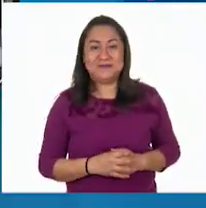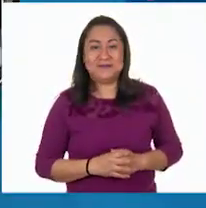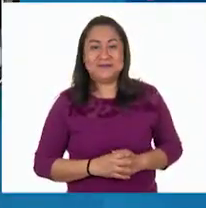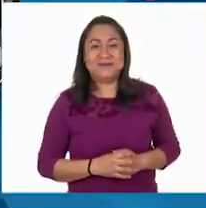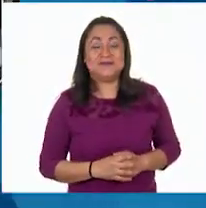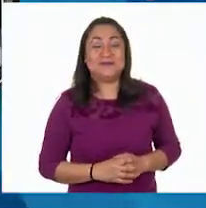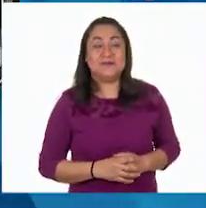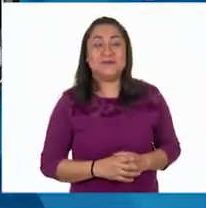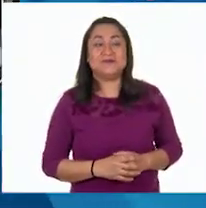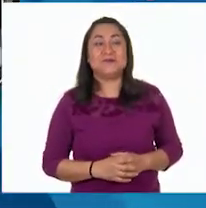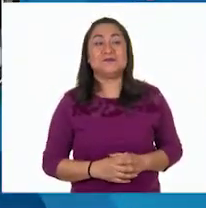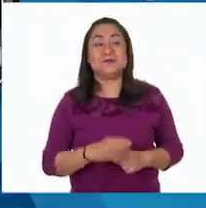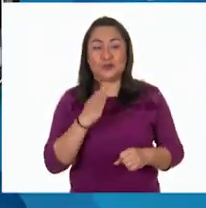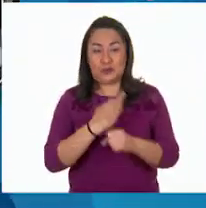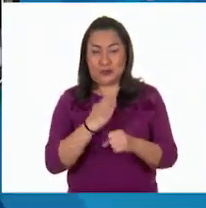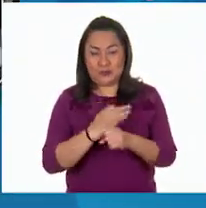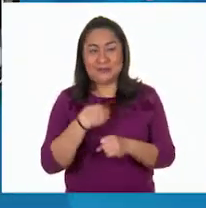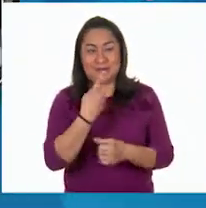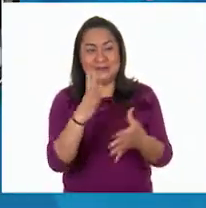Aquí tengo un video sobre el tema.